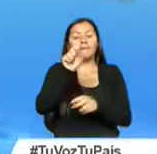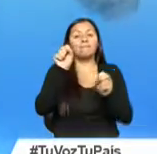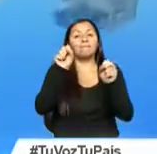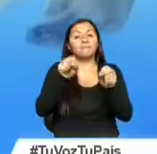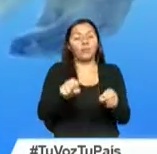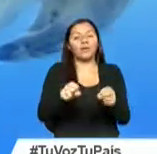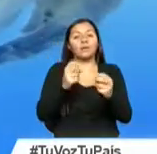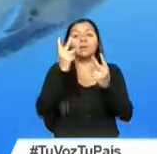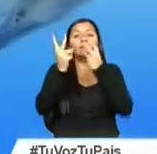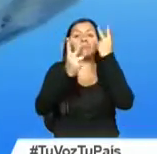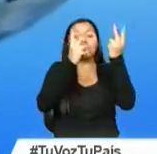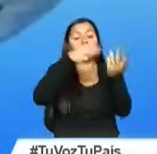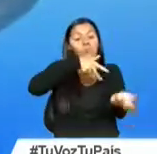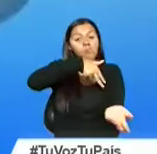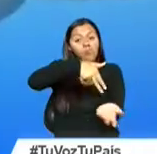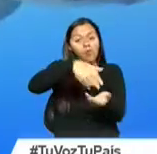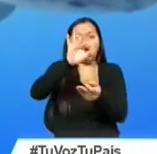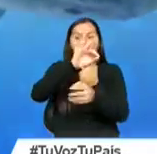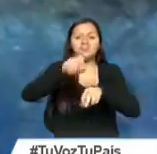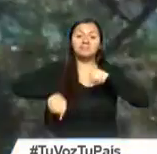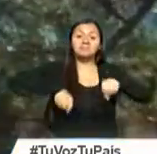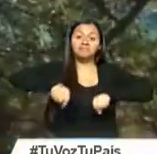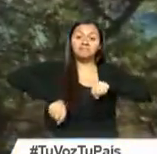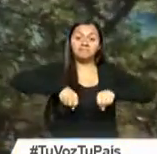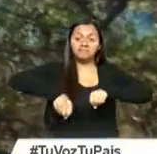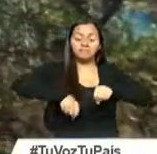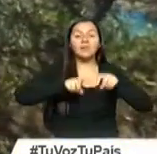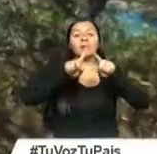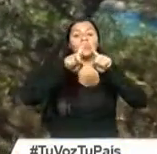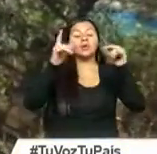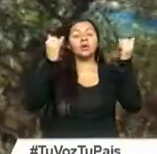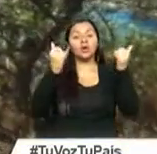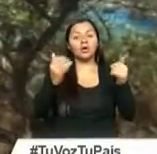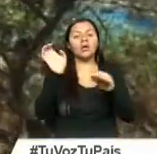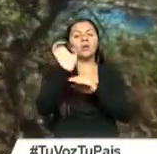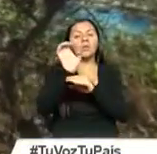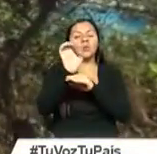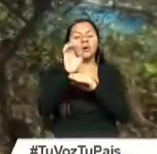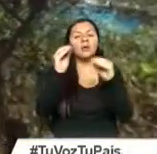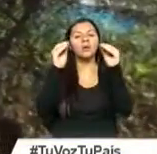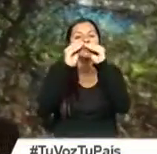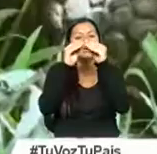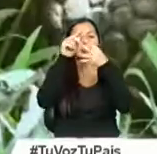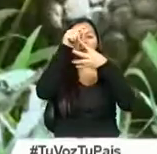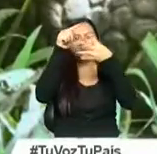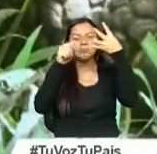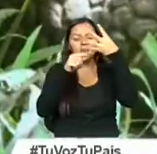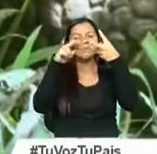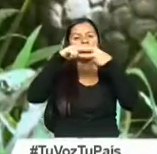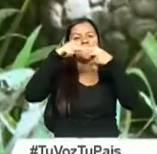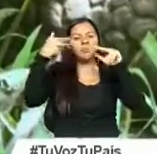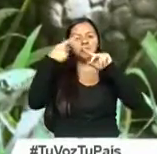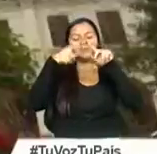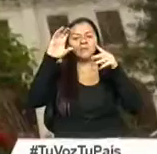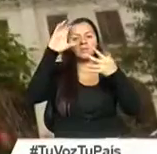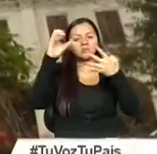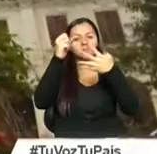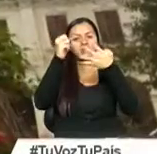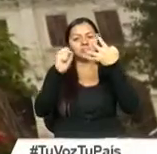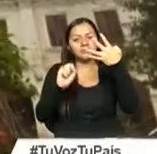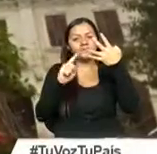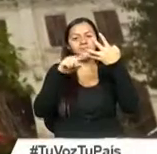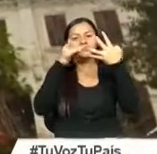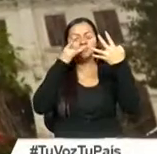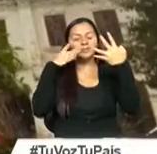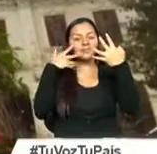atractivos caminando o en bicicleta. Sin duda, Ecuador, el país de los cuatro mundos, es el destino para disfrutar